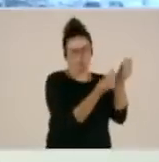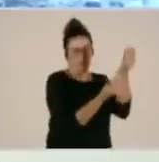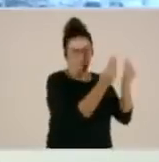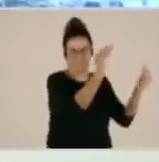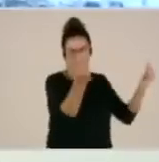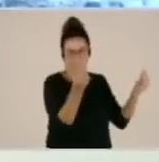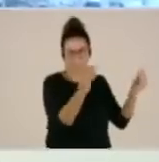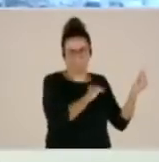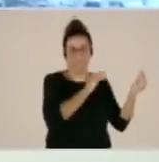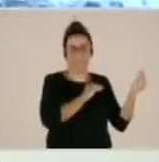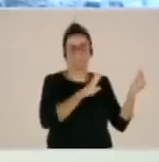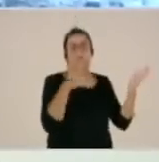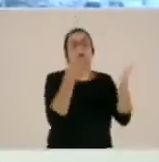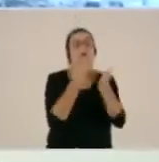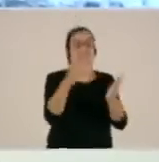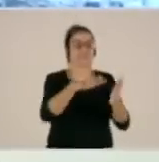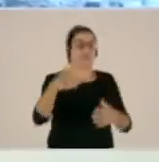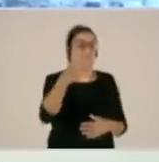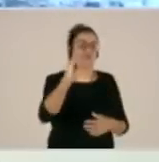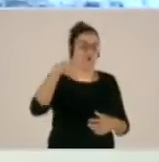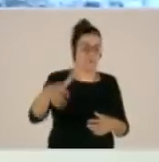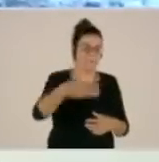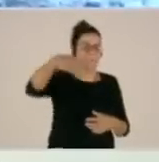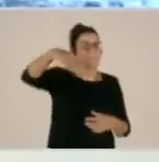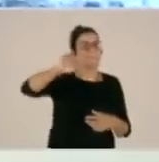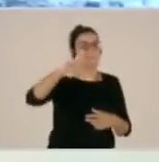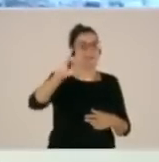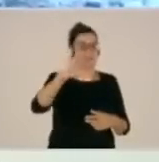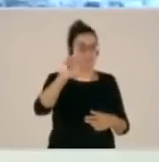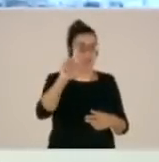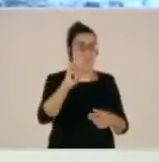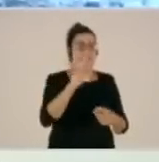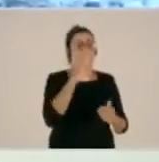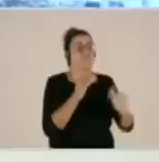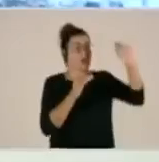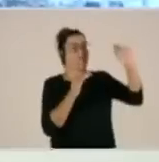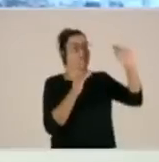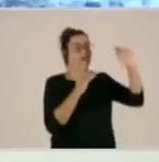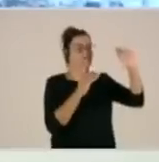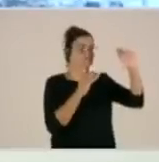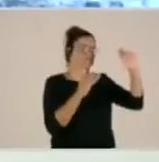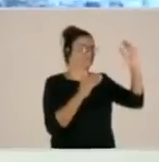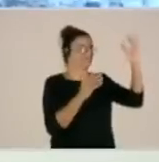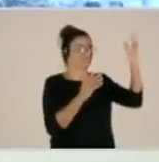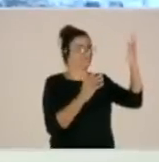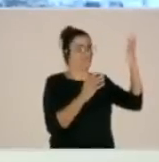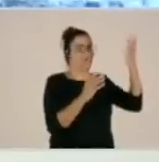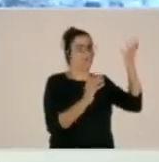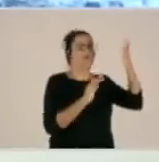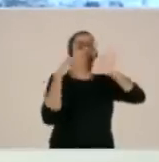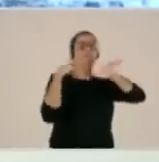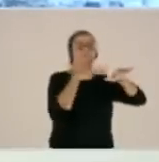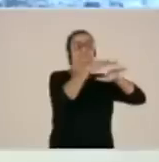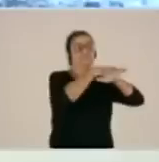Picocho Marcial. La parte alta tenía una discontinuidad mayor y en el Picocho Marcial se había retenido. Pero a última